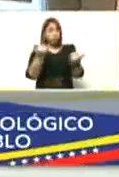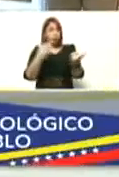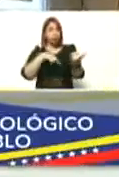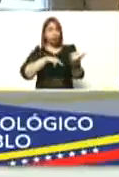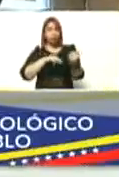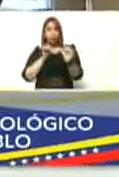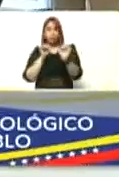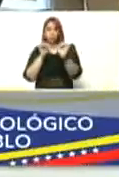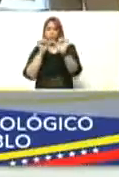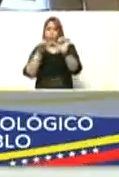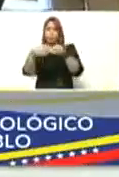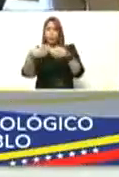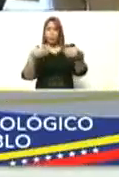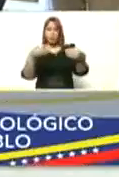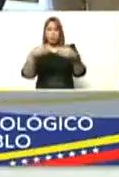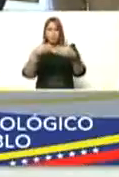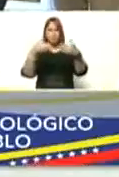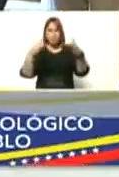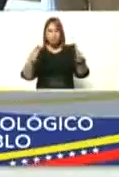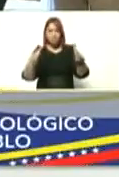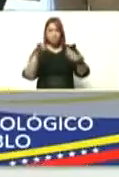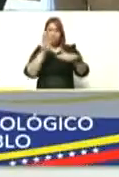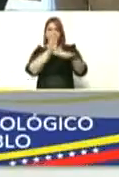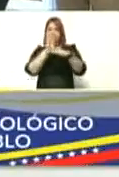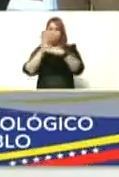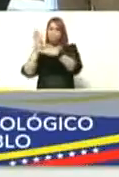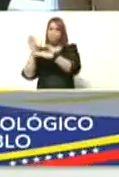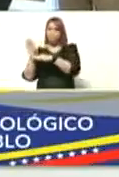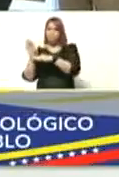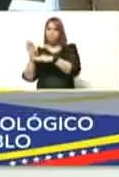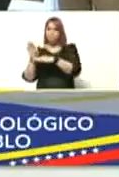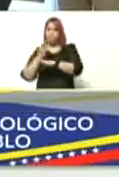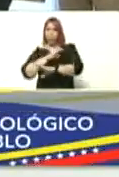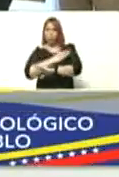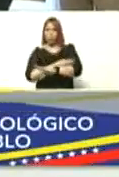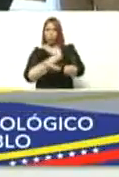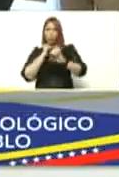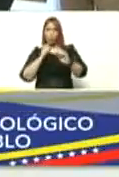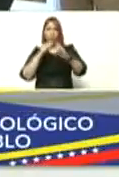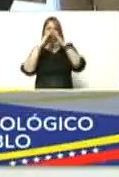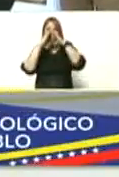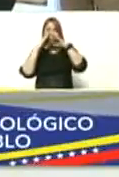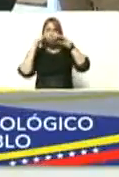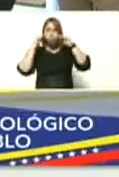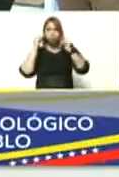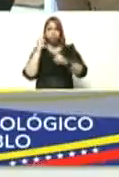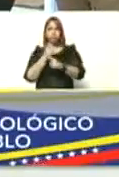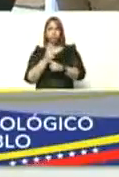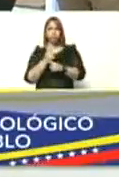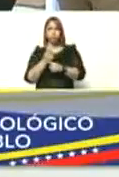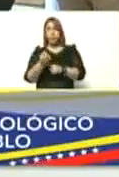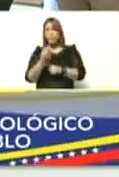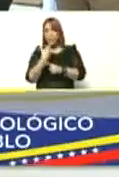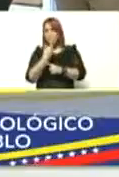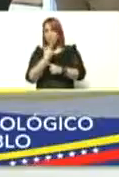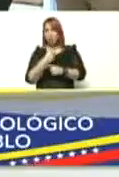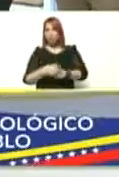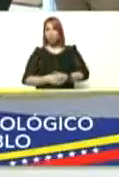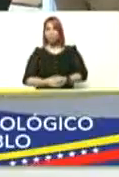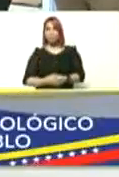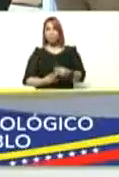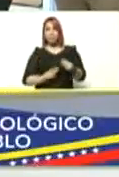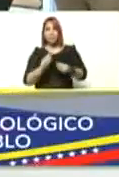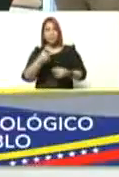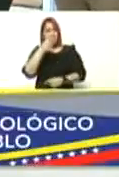mantenemos en flexibilización abierta con cuidado intensivo cuidados tratamiento haciéndole